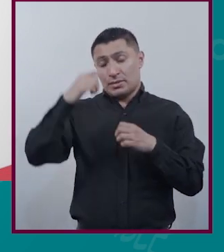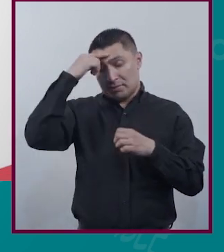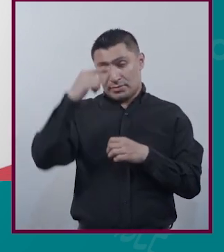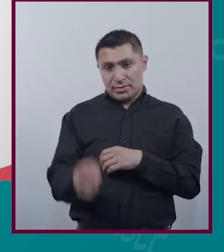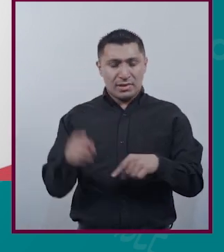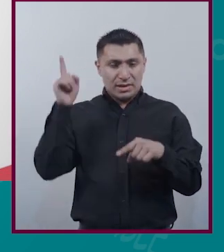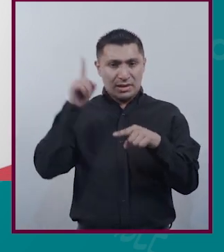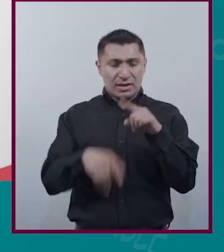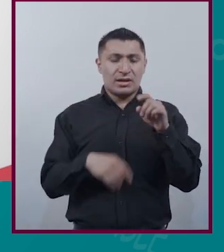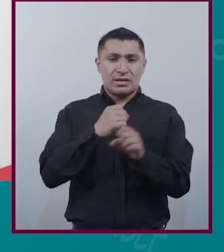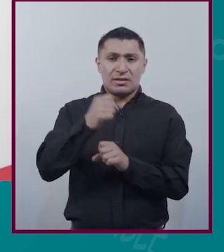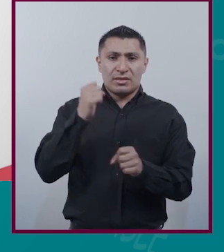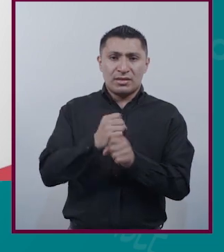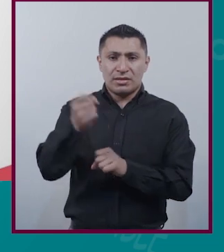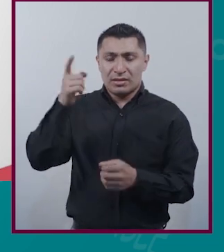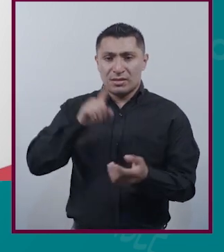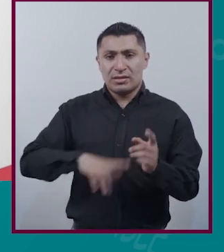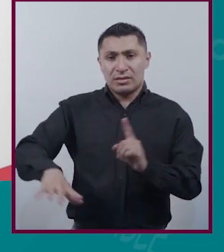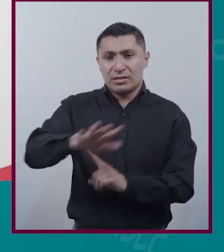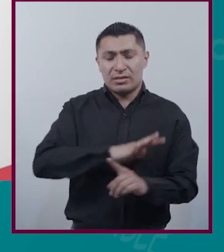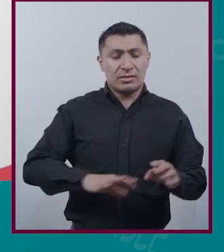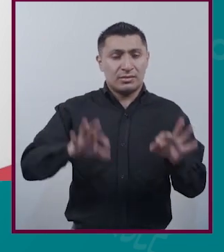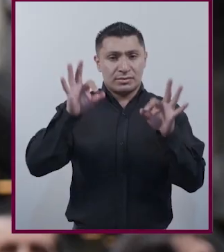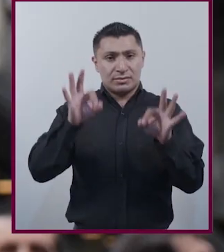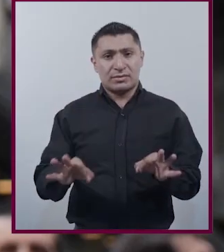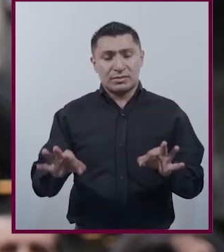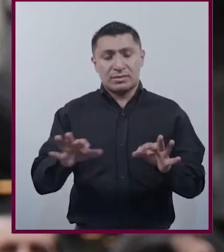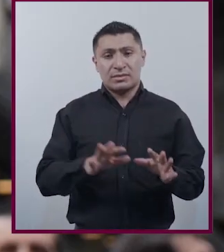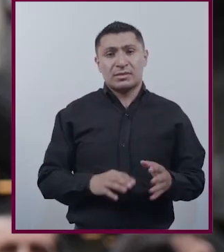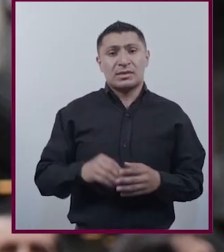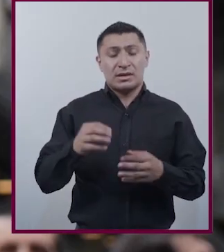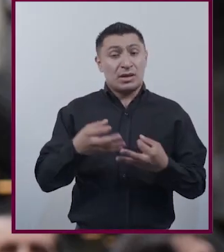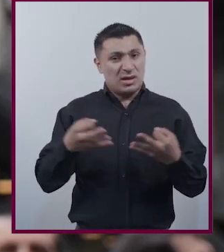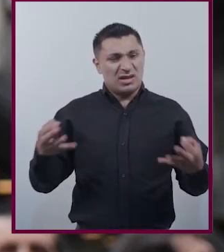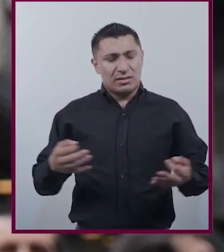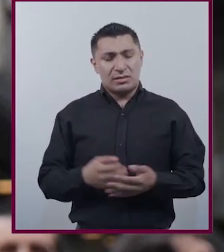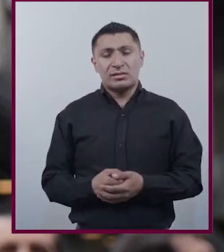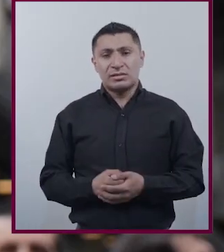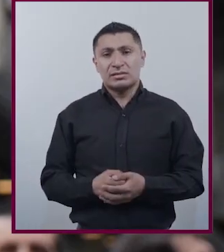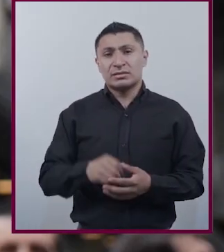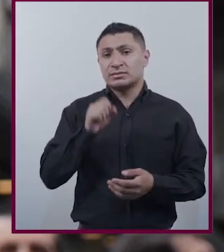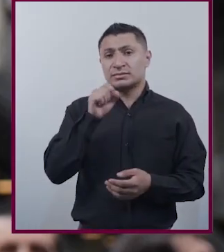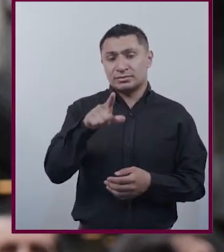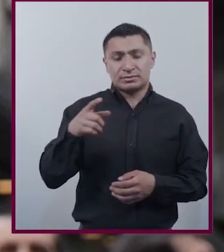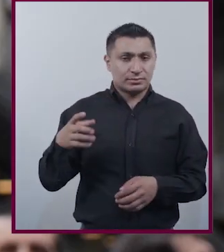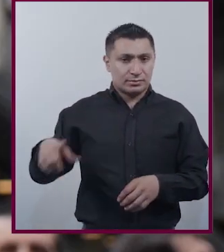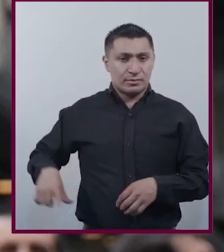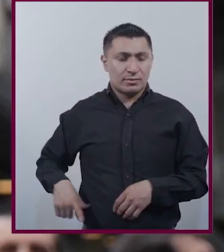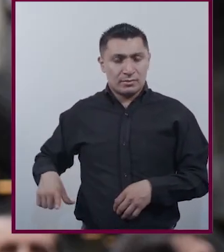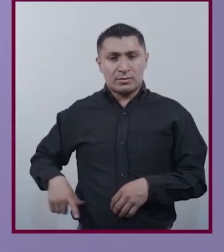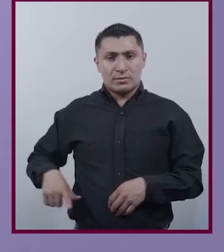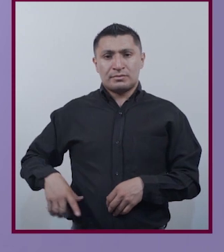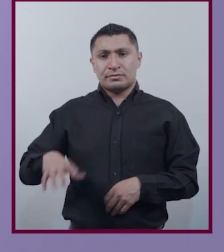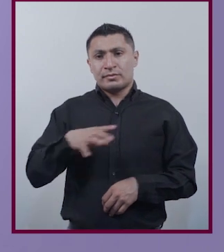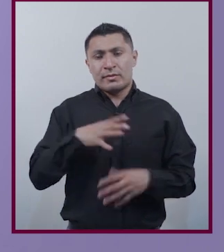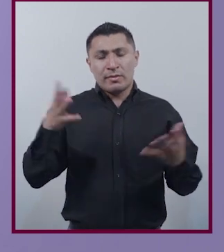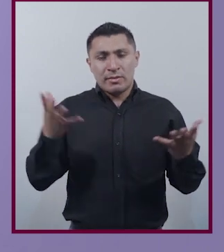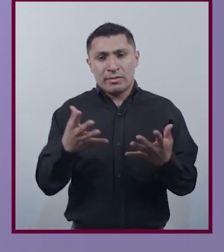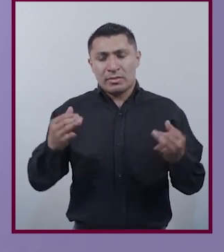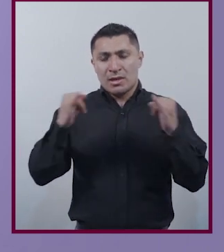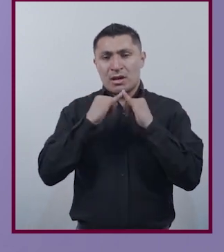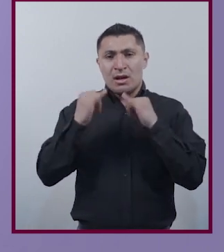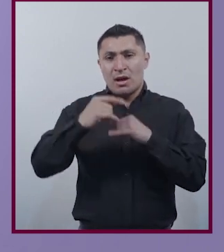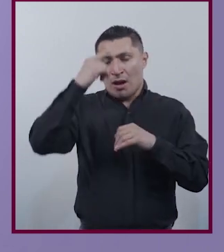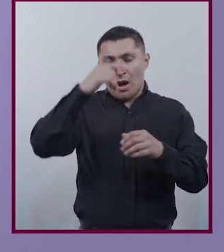y erradicar La violencia En un territorio determinado Del mismo modo El Estado mexicano Ha creado instancias Para